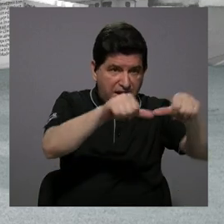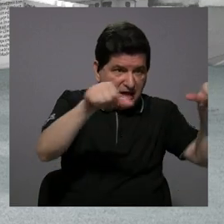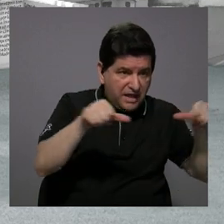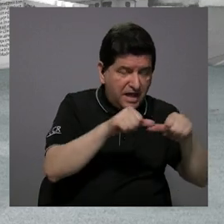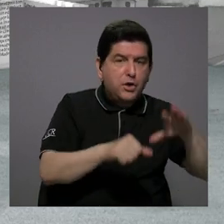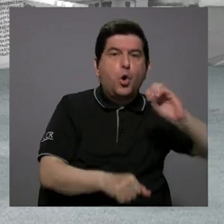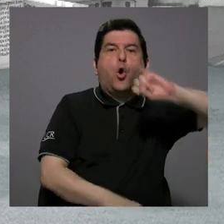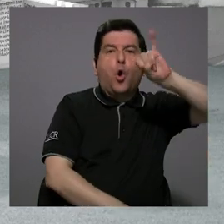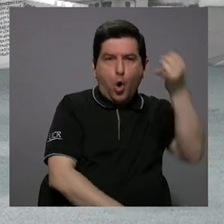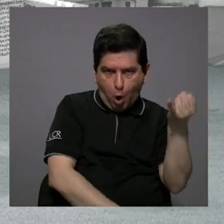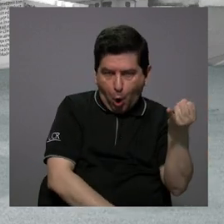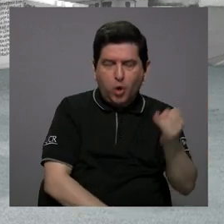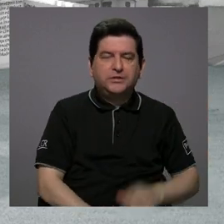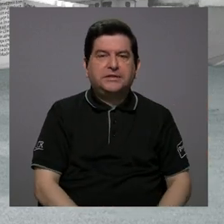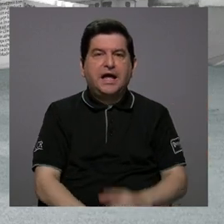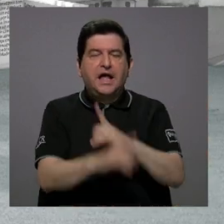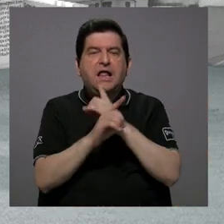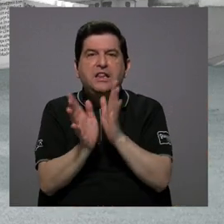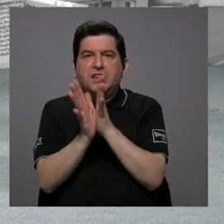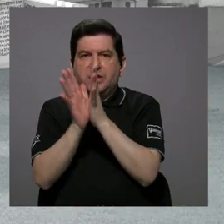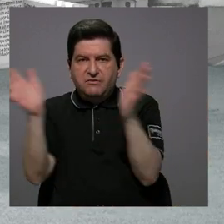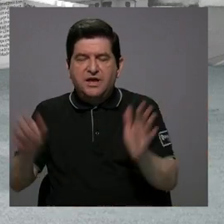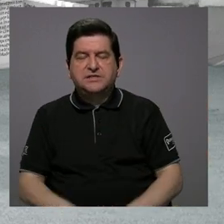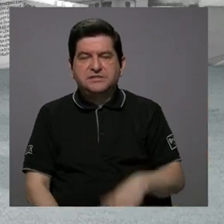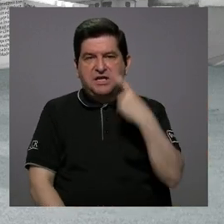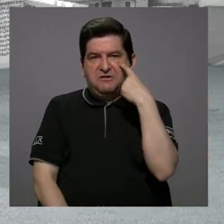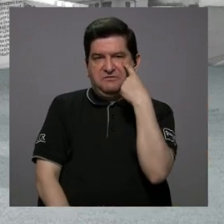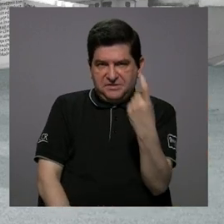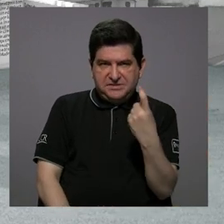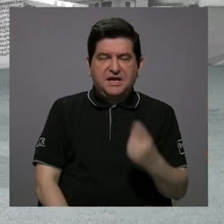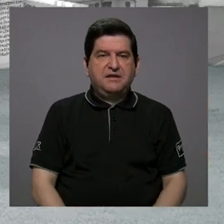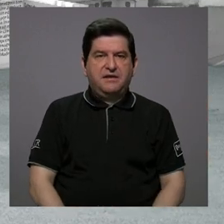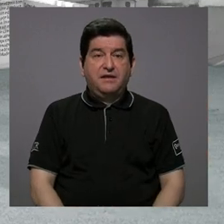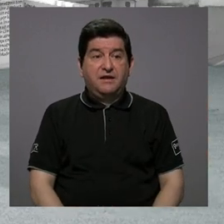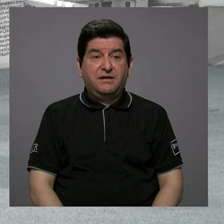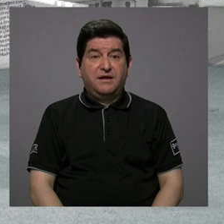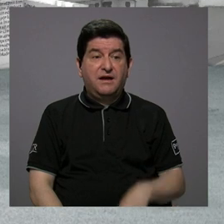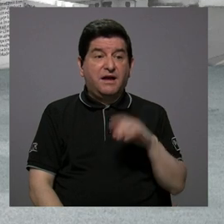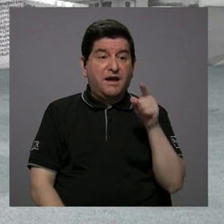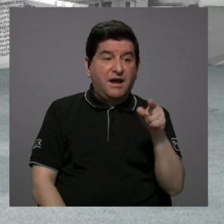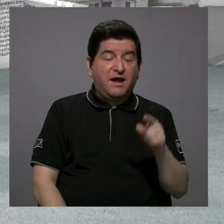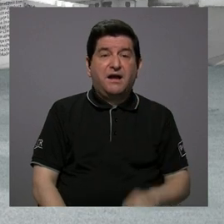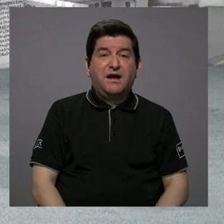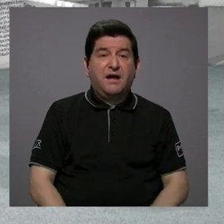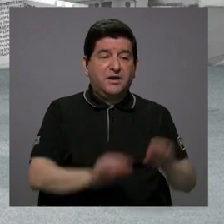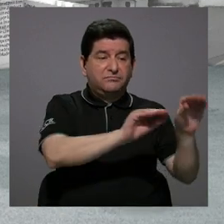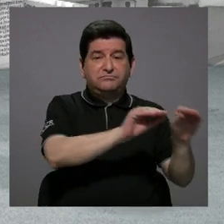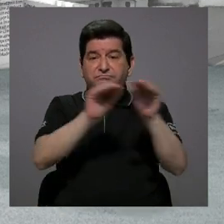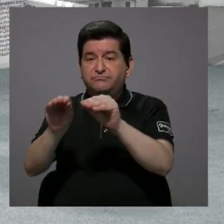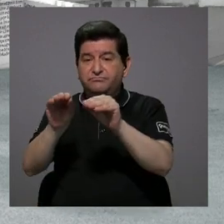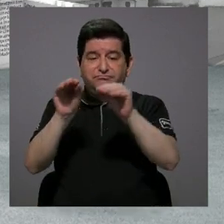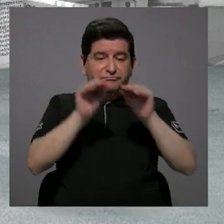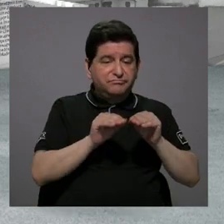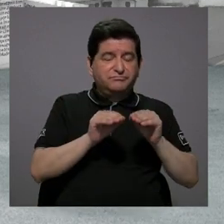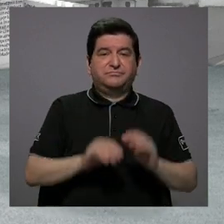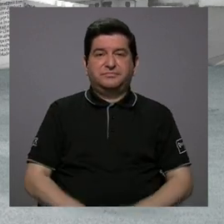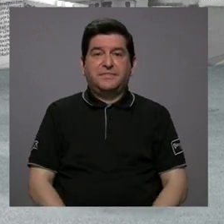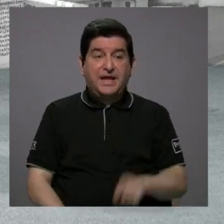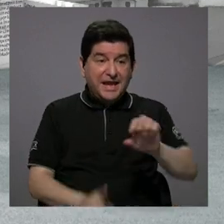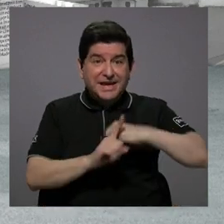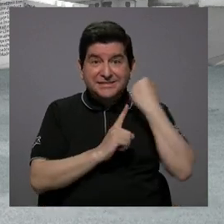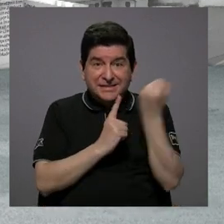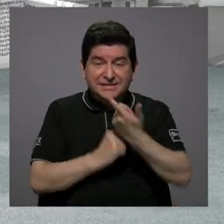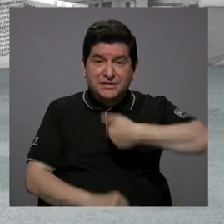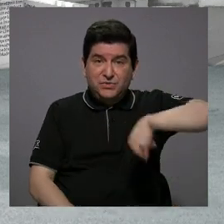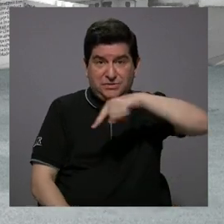OIJ, Defensa Pública, Fiscalía, ¿verdad? Pasan de un lado a otro, ¿verdad? Y eso nos